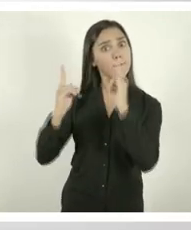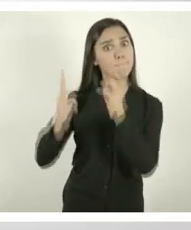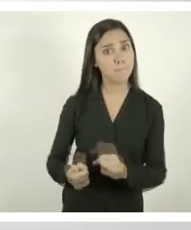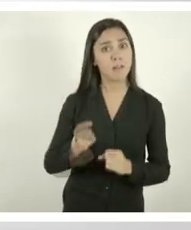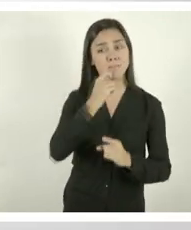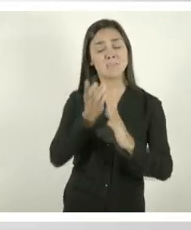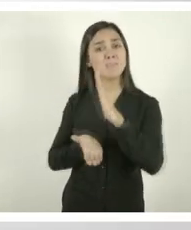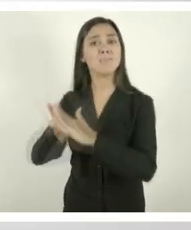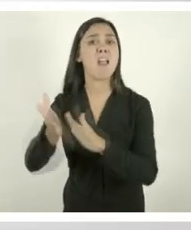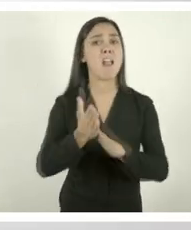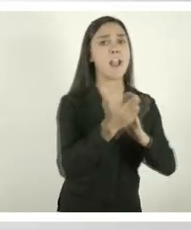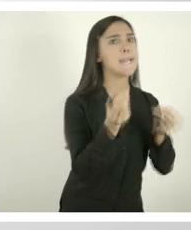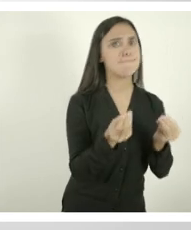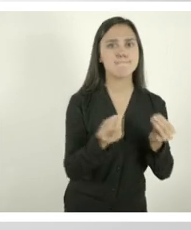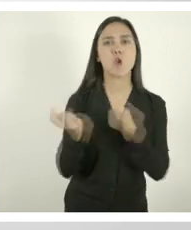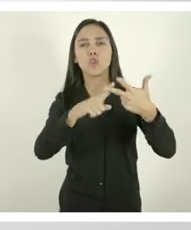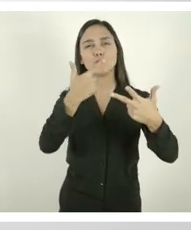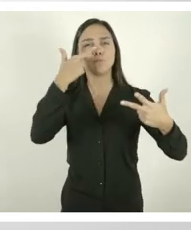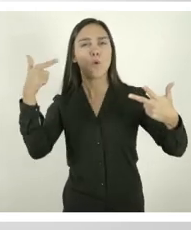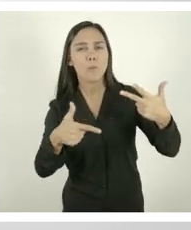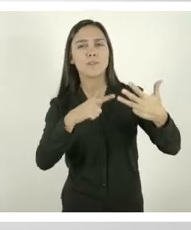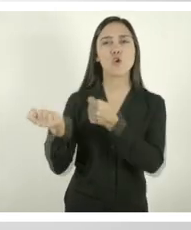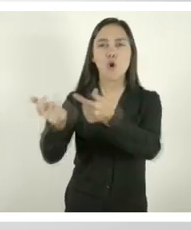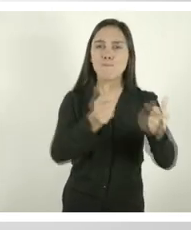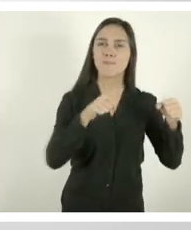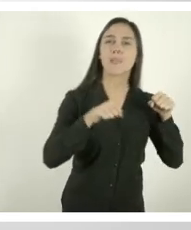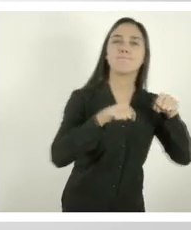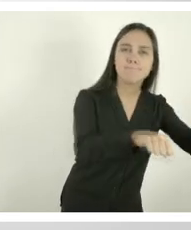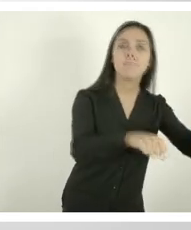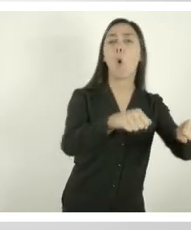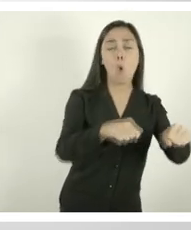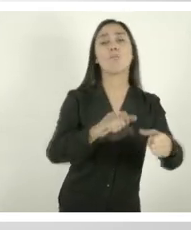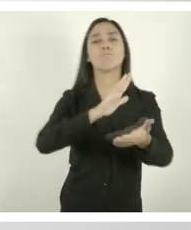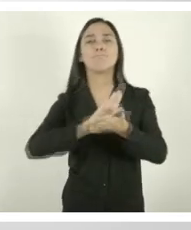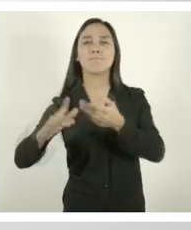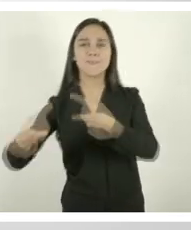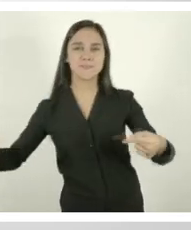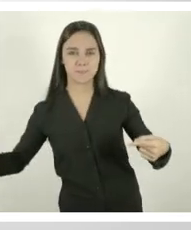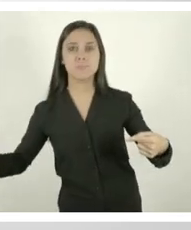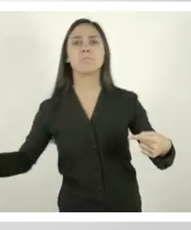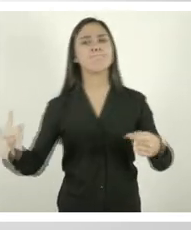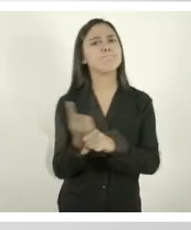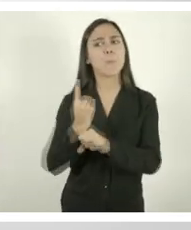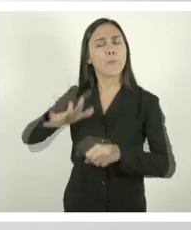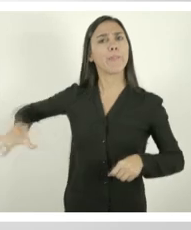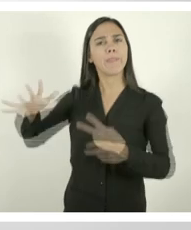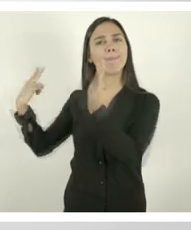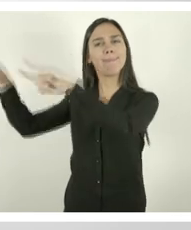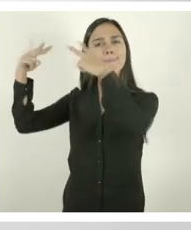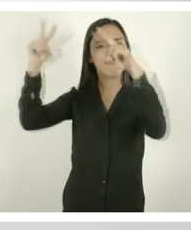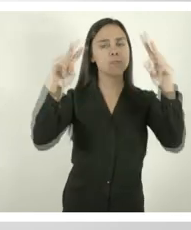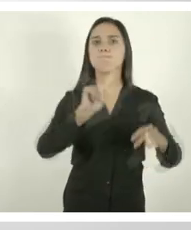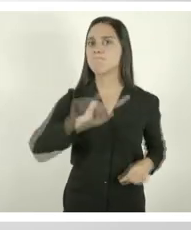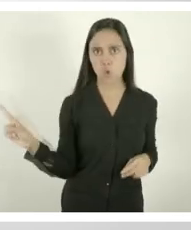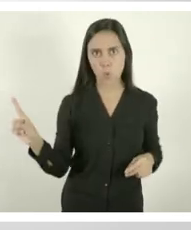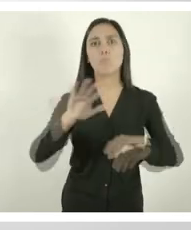solo podés salir de tu casa para comprar alimentos, medicamentos o productos de higiene y limpieza y no podés ir a espacios públicos.